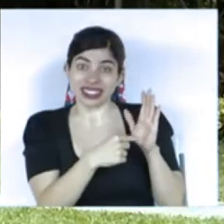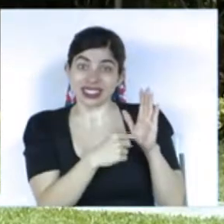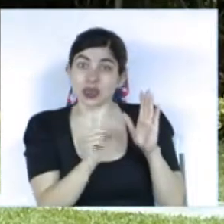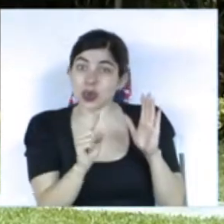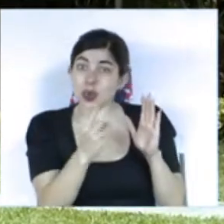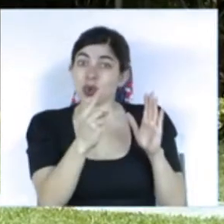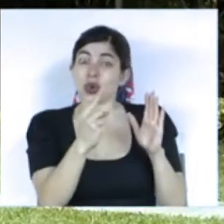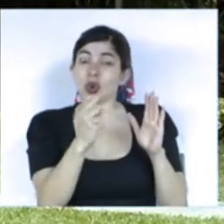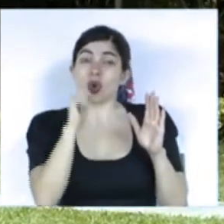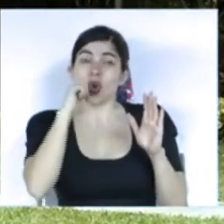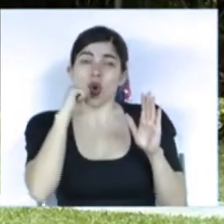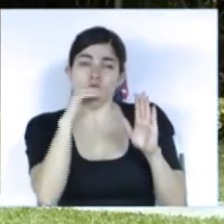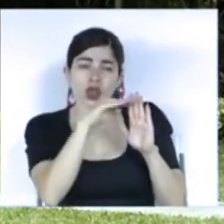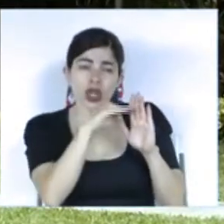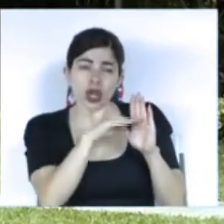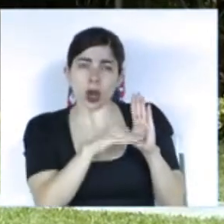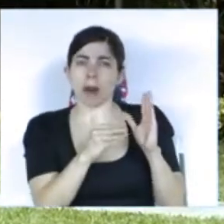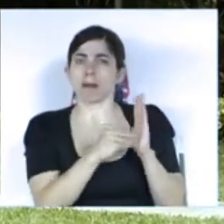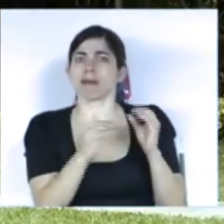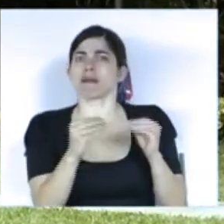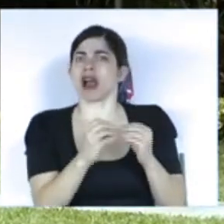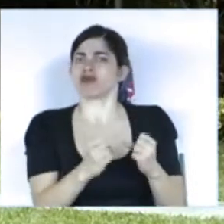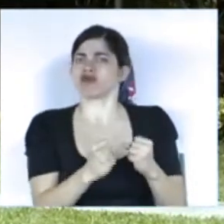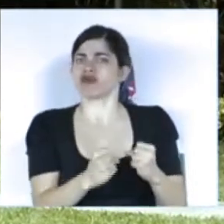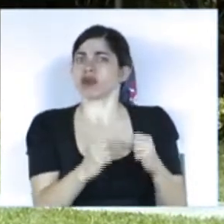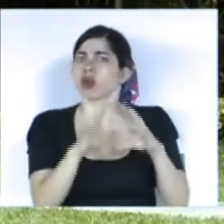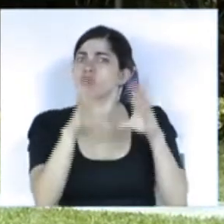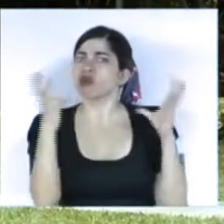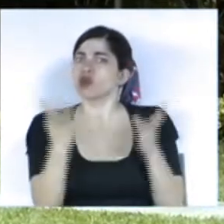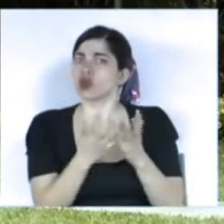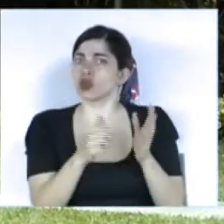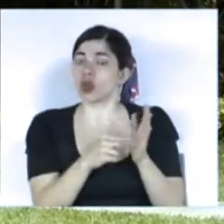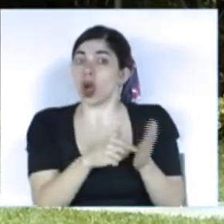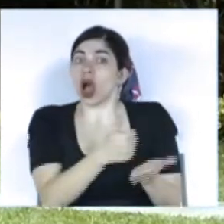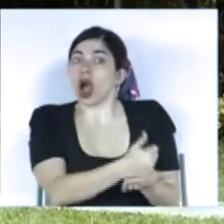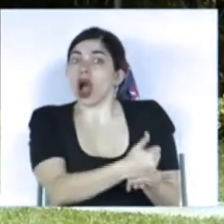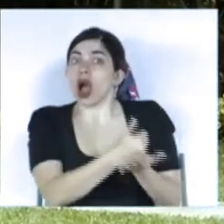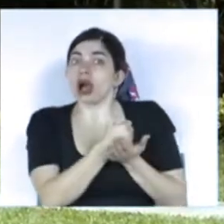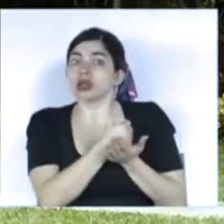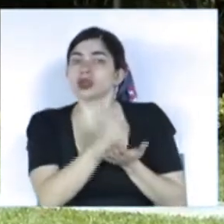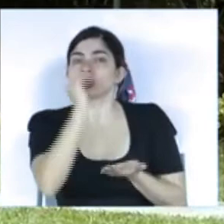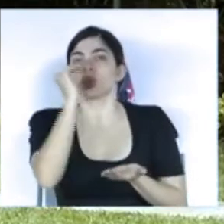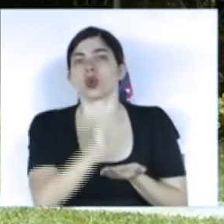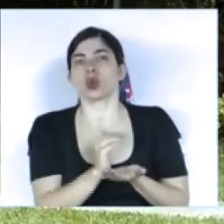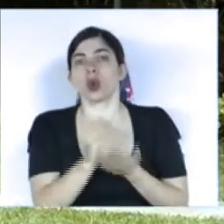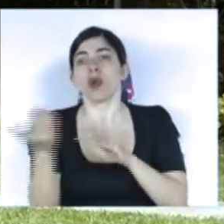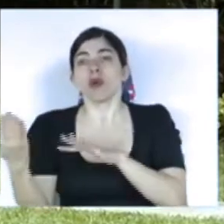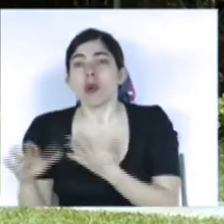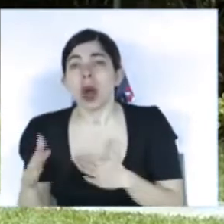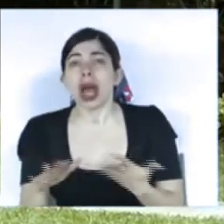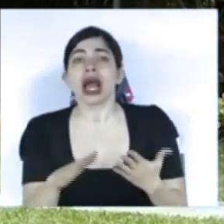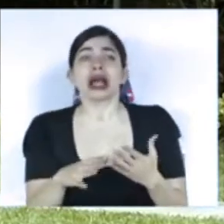más robustos también del mundo y nos ha permitido reducir cientos de muertes y pérdidas en diferentes